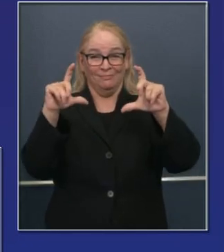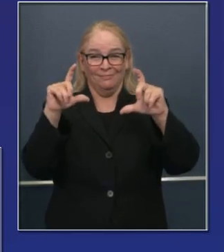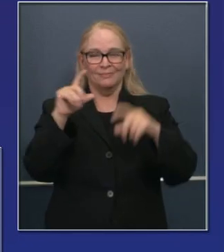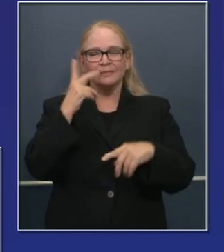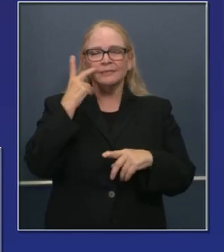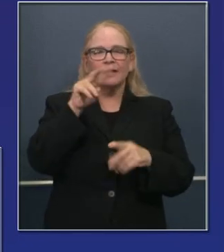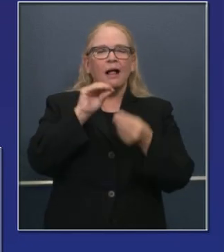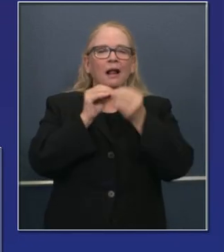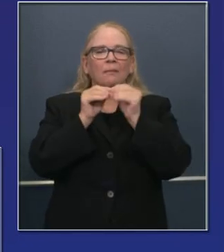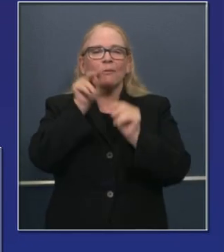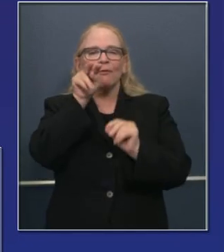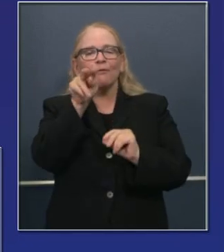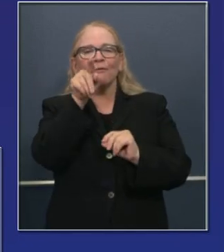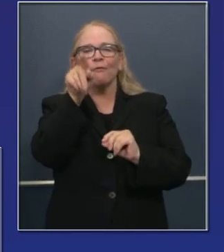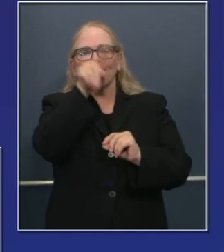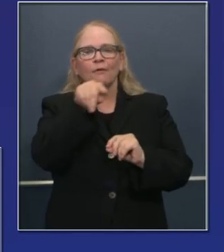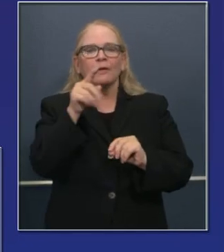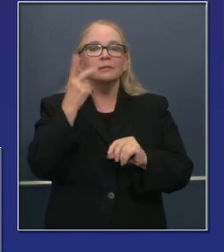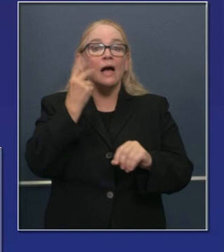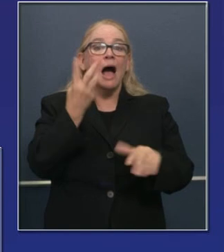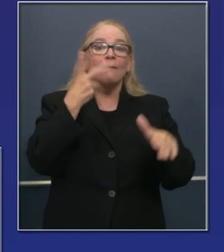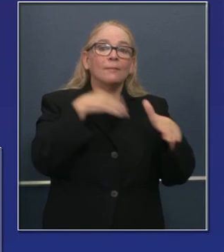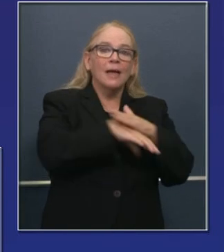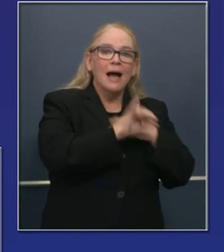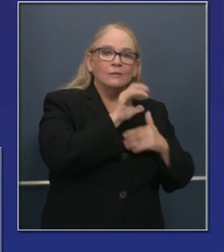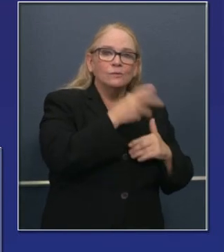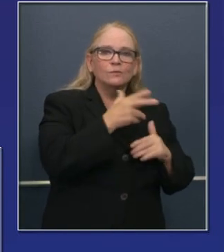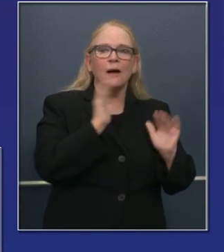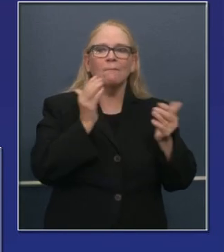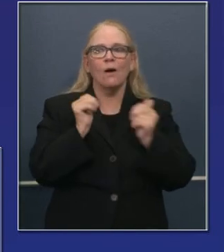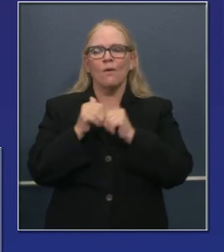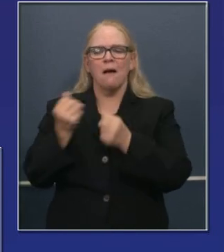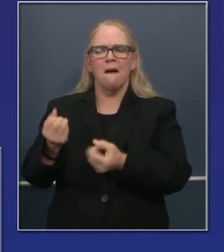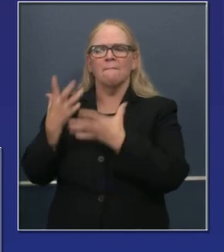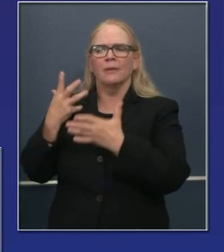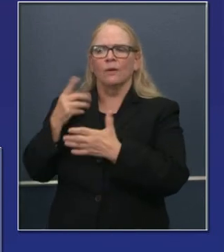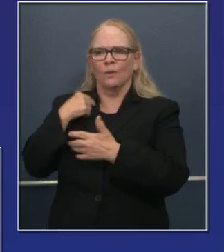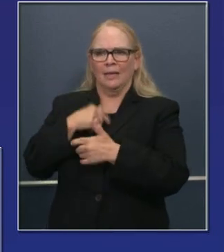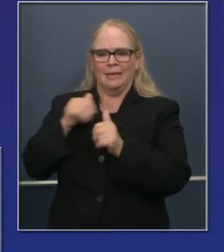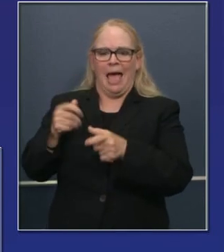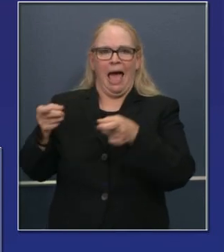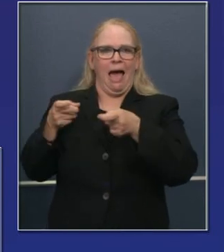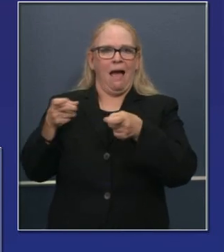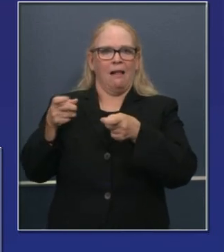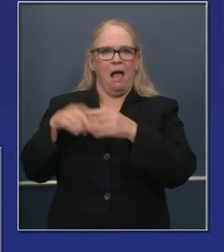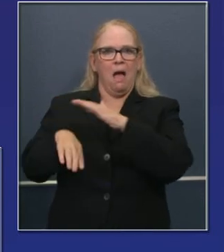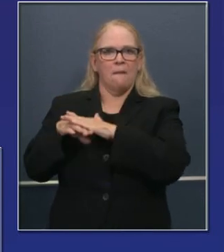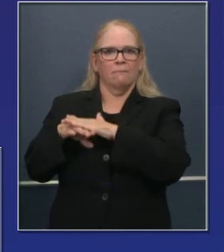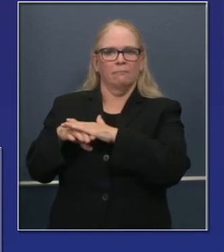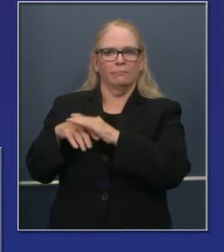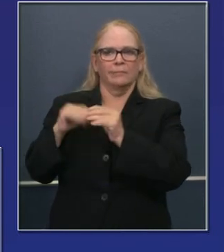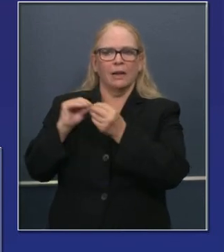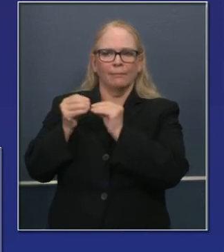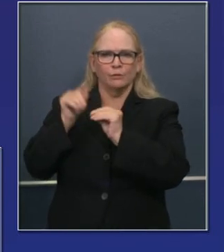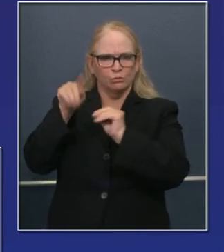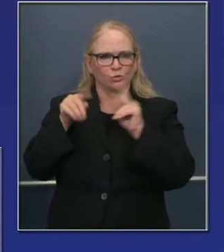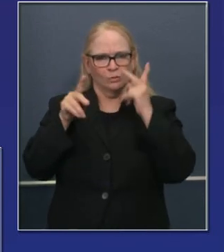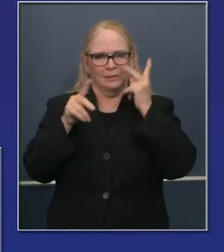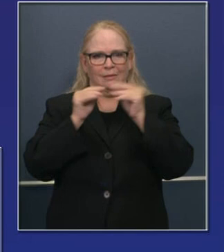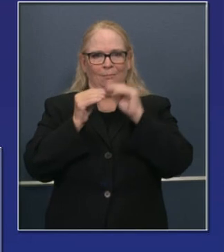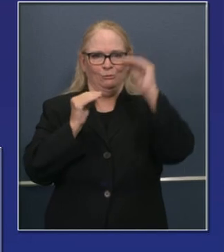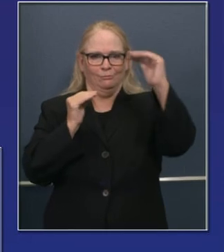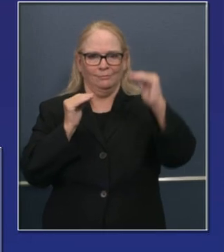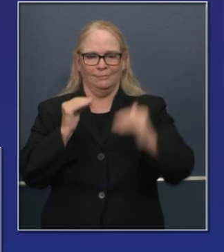hay una modificación hacia abajo. El número total de pacientes en unidades de cuidados intensivos comparado a la capacidad de unidades de cuidados